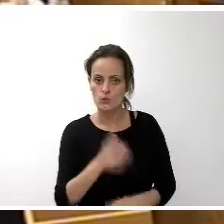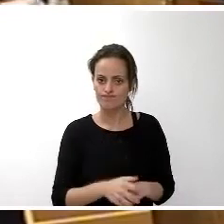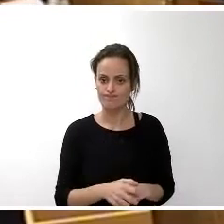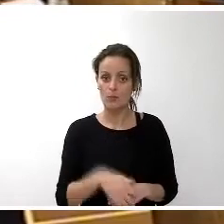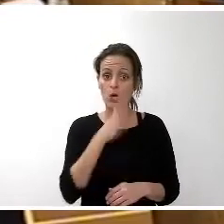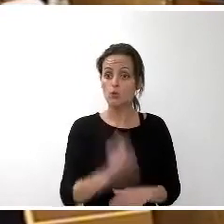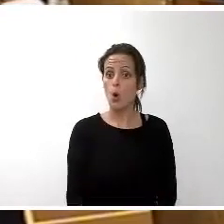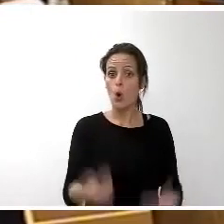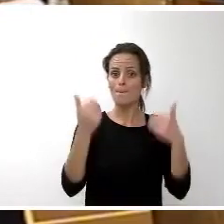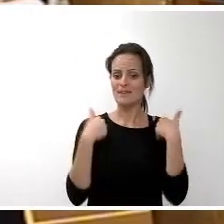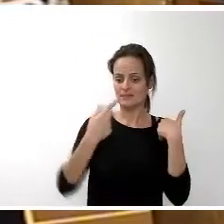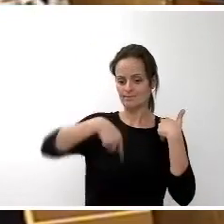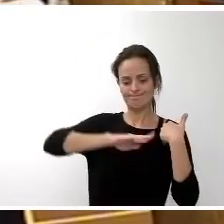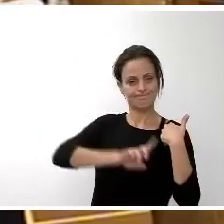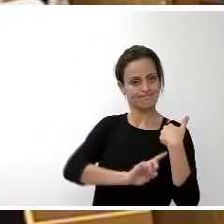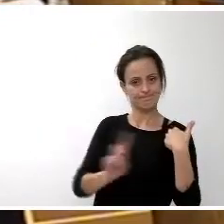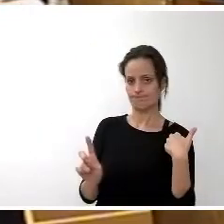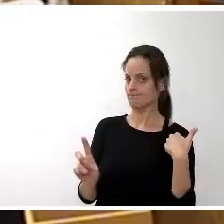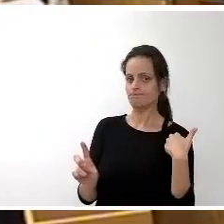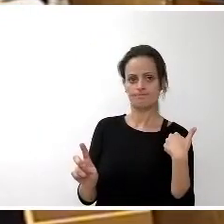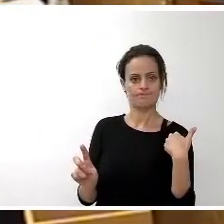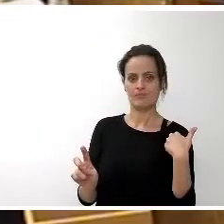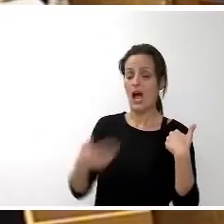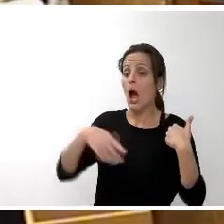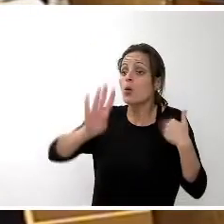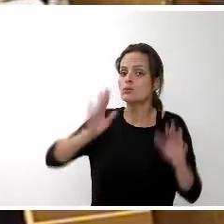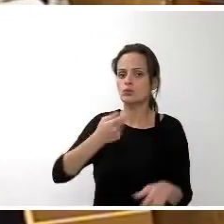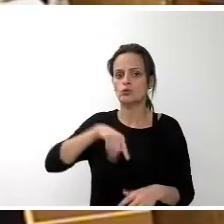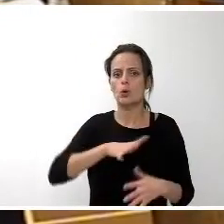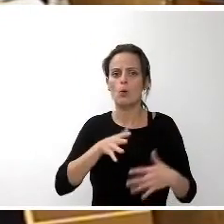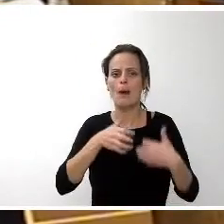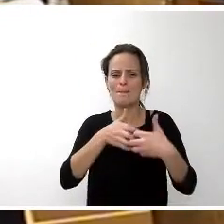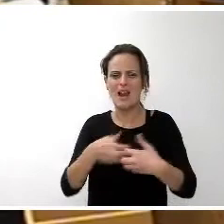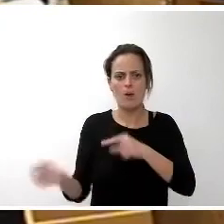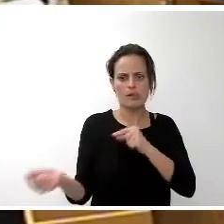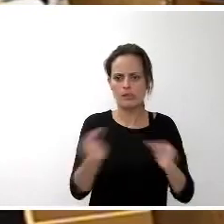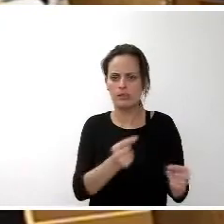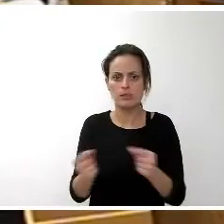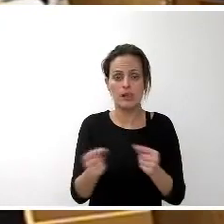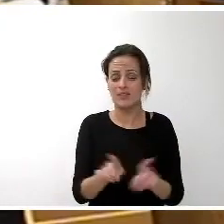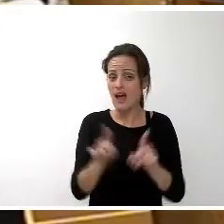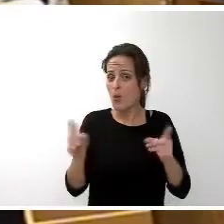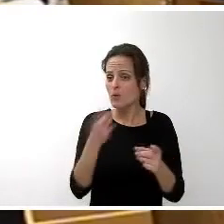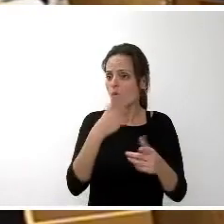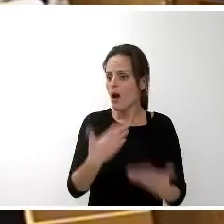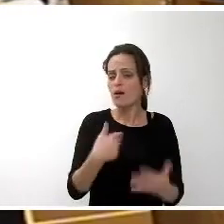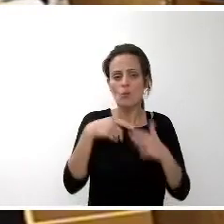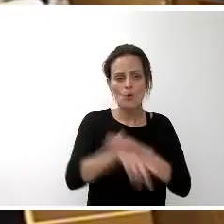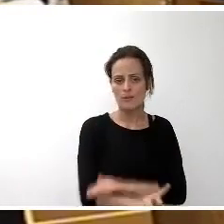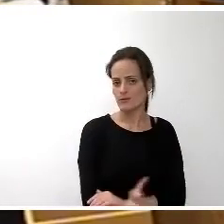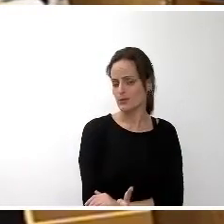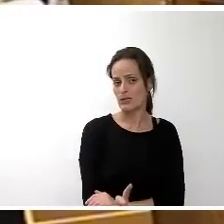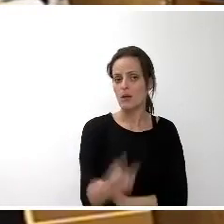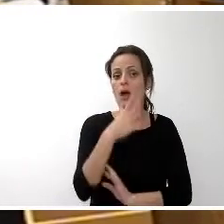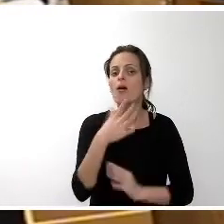es competencia ni está en nuestras manos y por mucho que peleemos y de eso le podrá hablar mucho más el consejero no voy a profundizar por mucho que